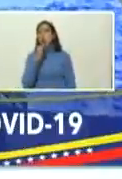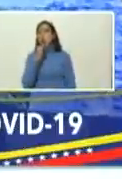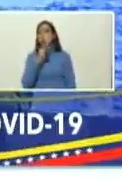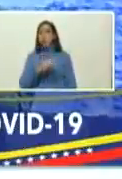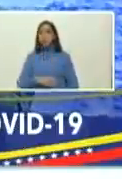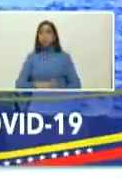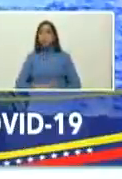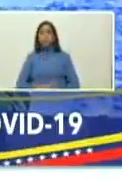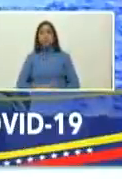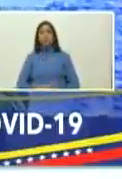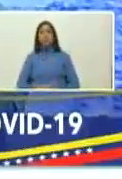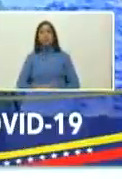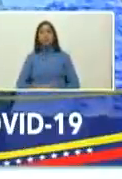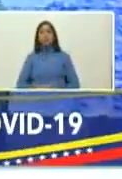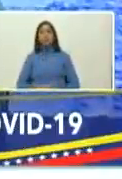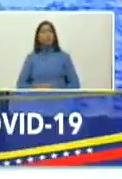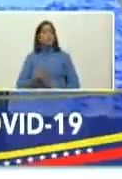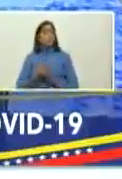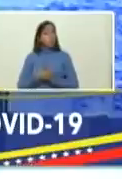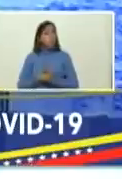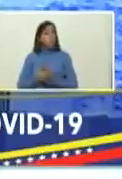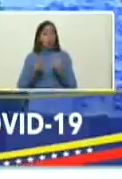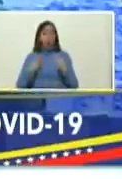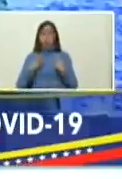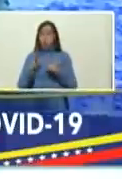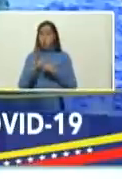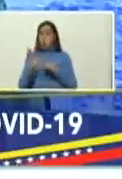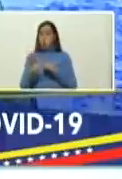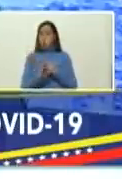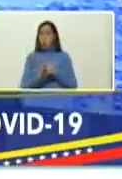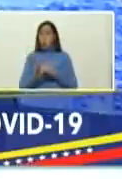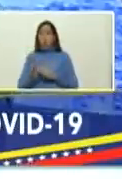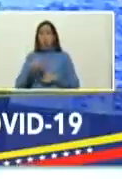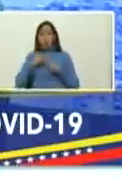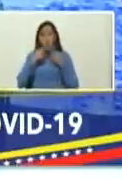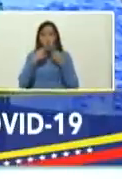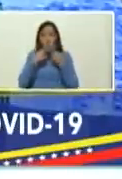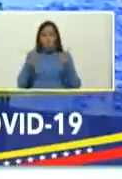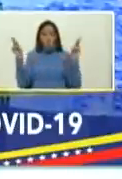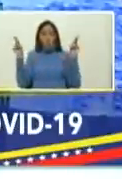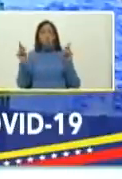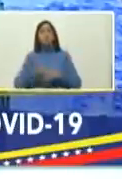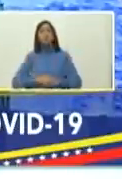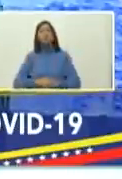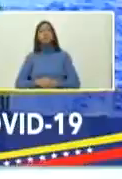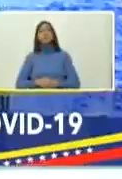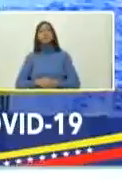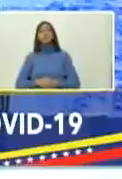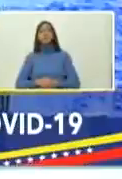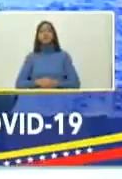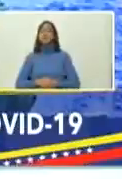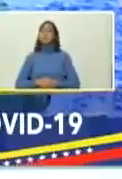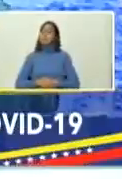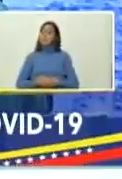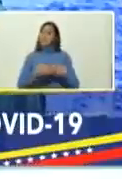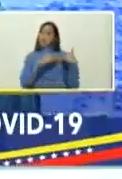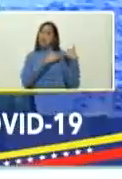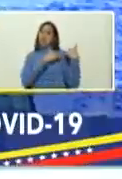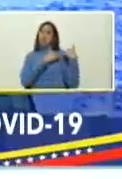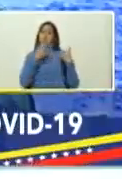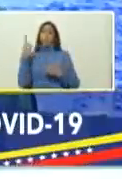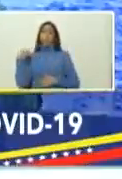noticias propicias para la vida cultural pública propicias para la responsabilidad